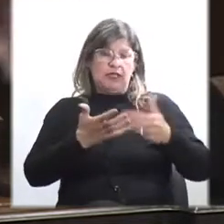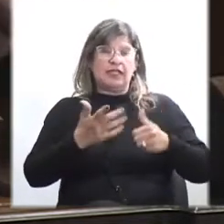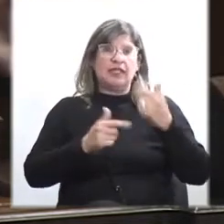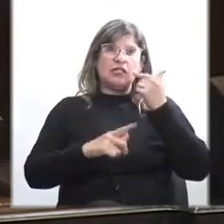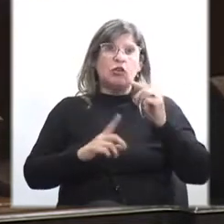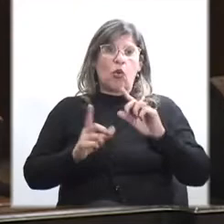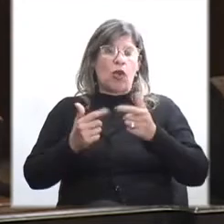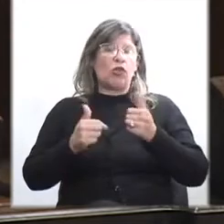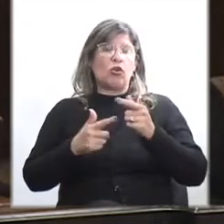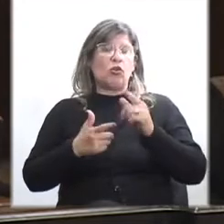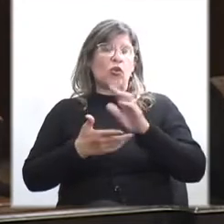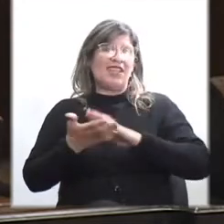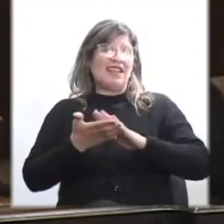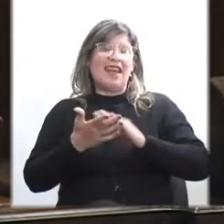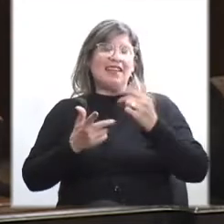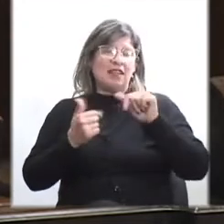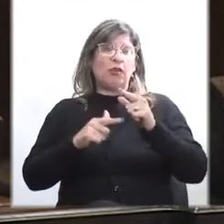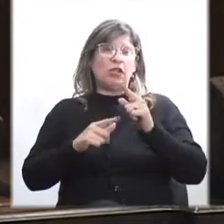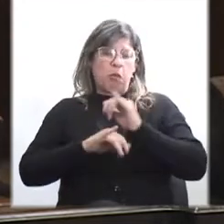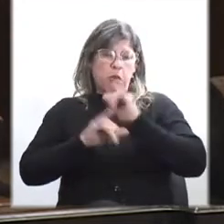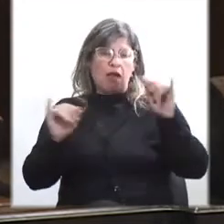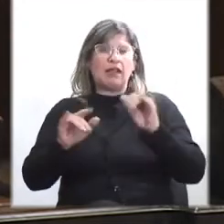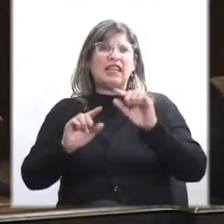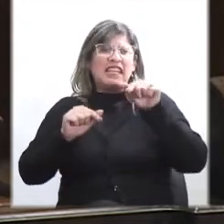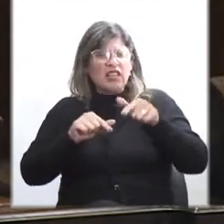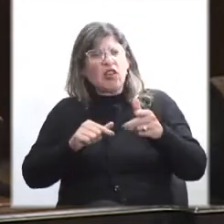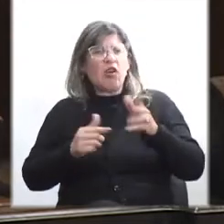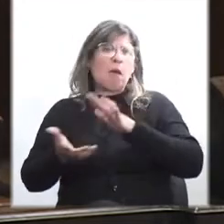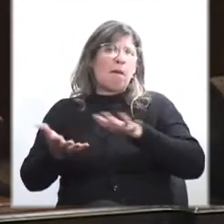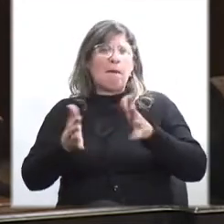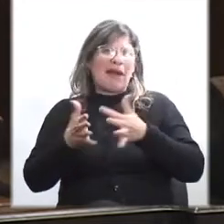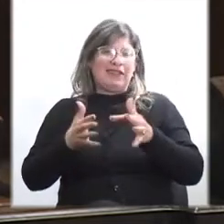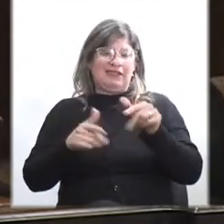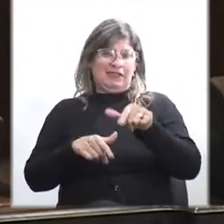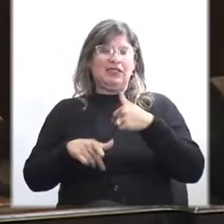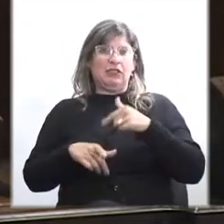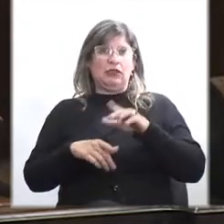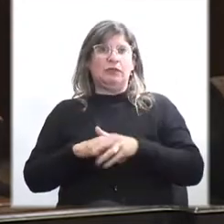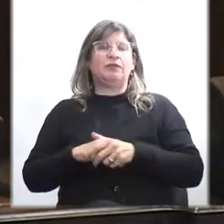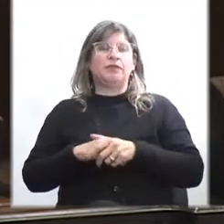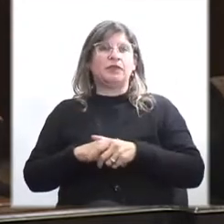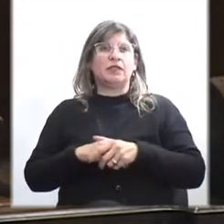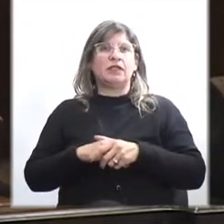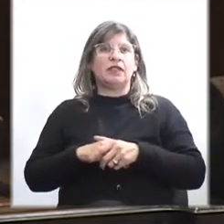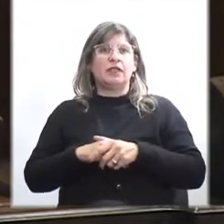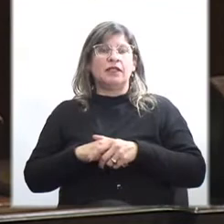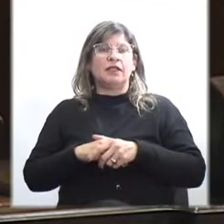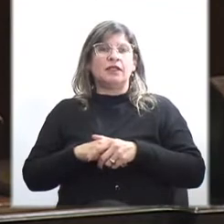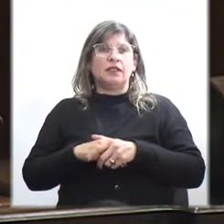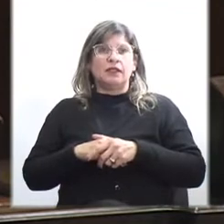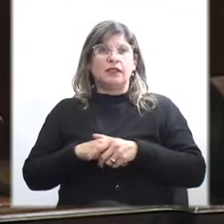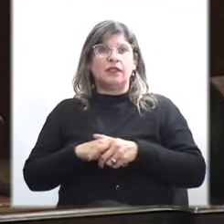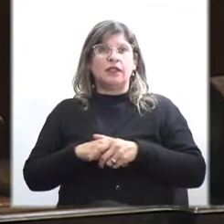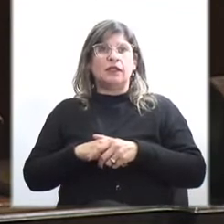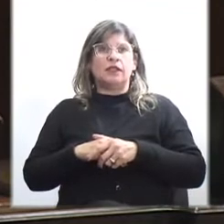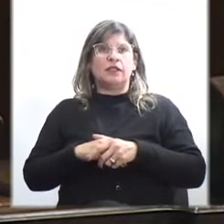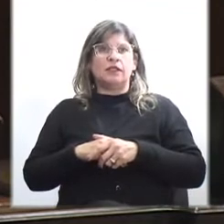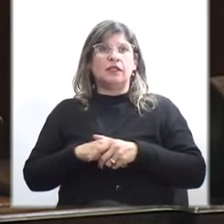no haya nadie lo van a hacer públicos. Y esto es medio parecido a los archivos del asesinato del presidente Kennedy, John Fitzgerald Kennedy.